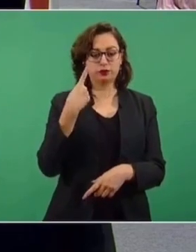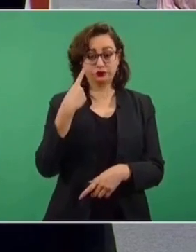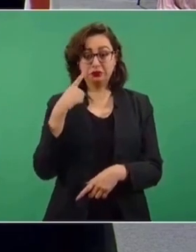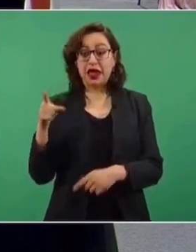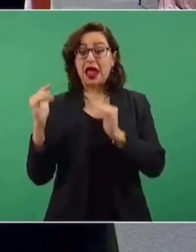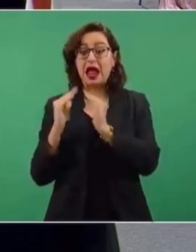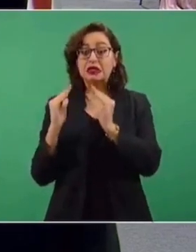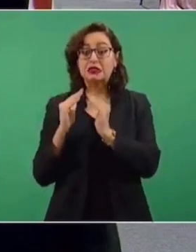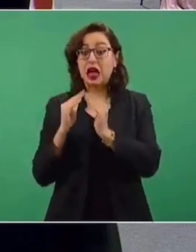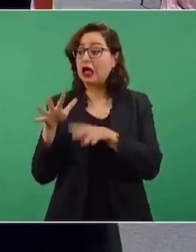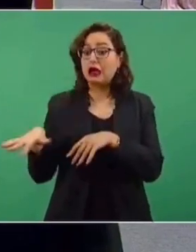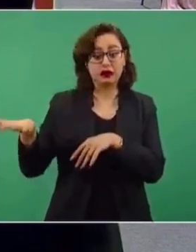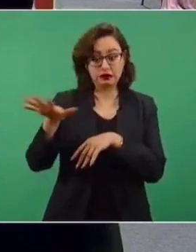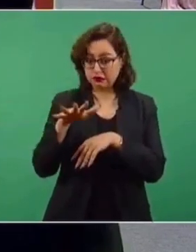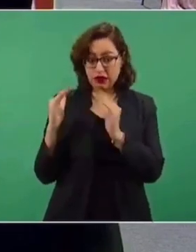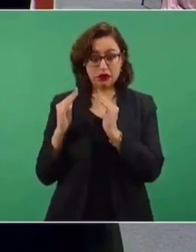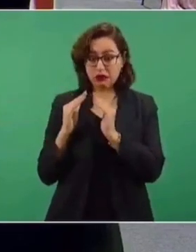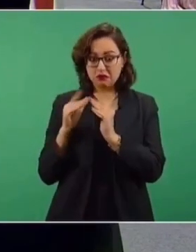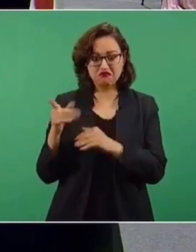sin subsidio,